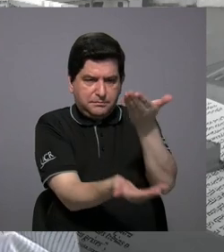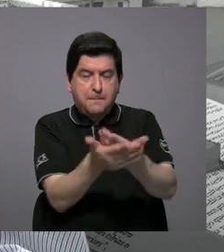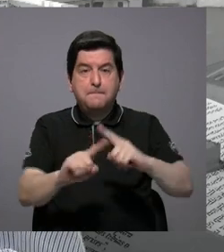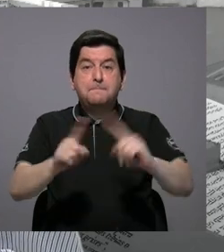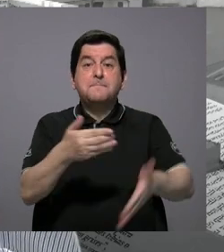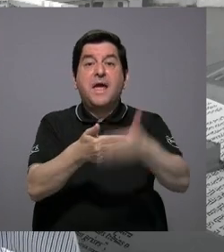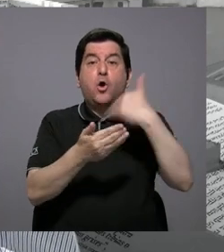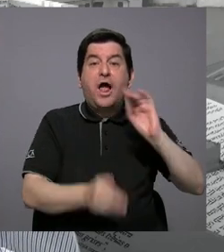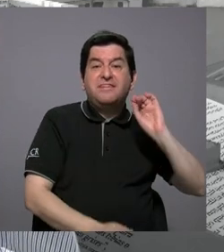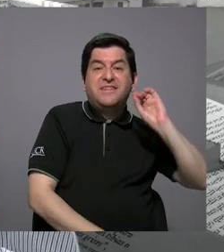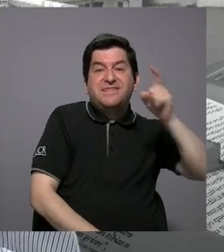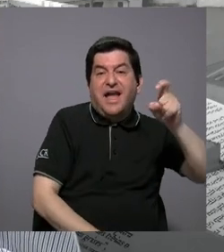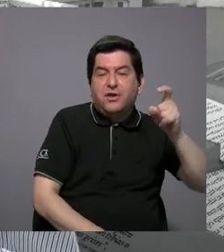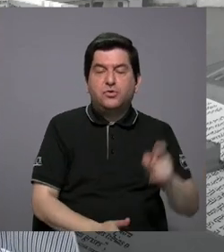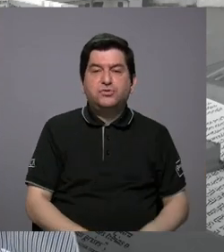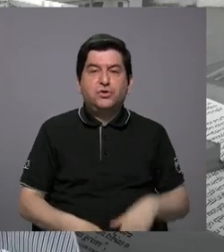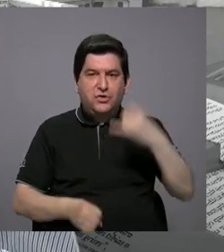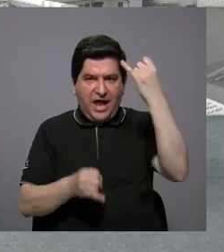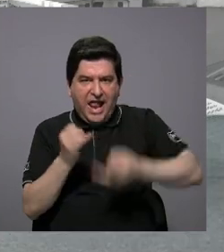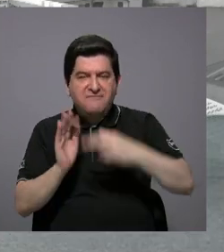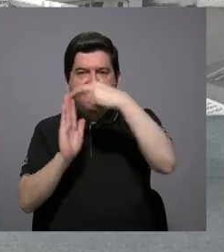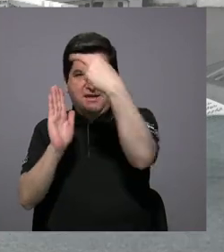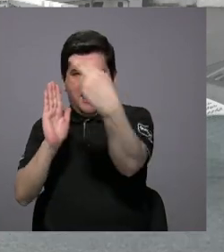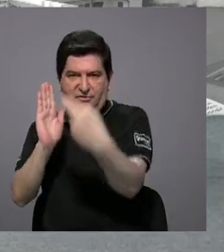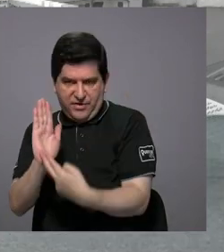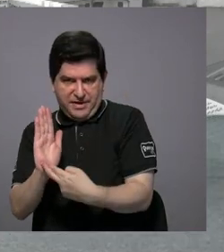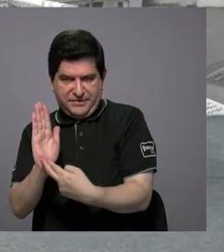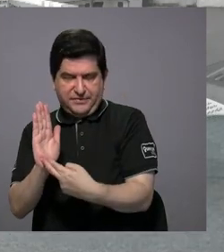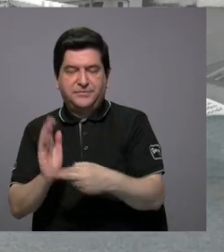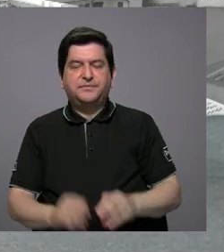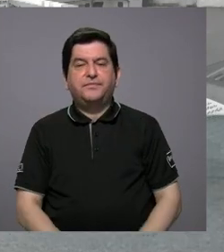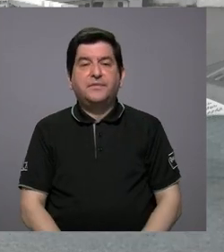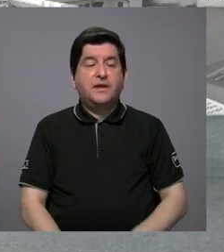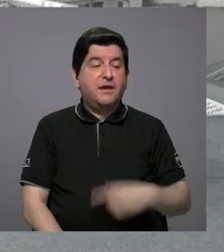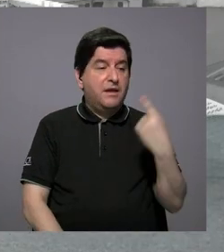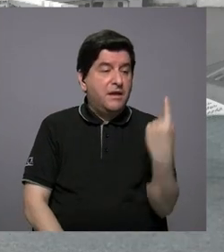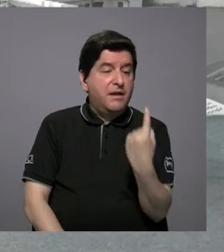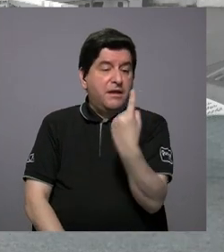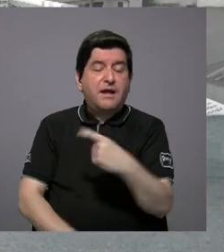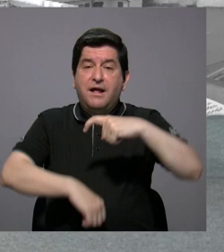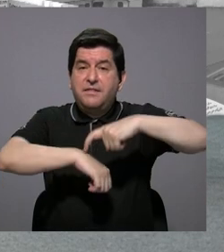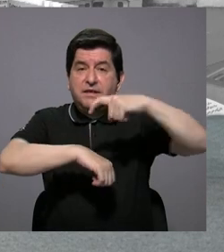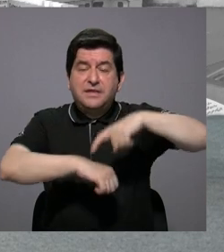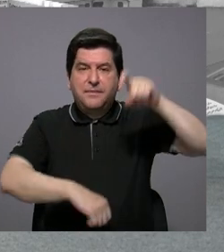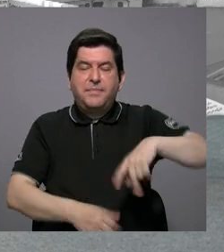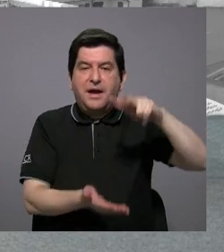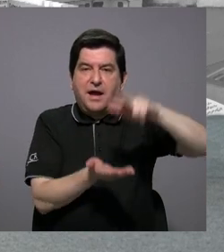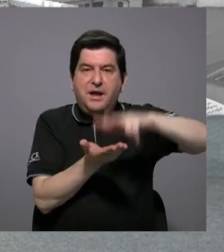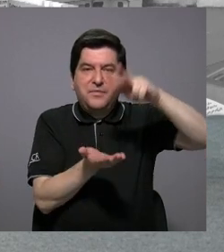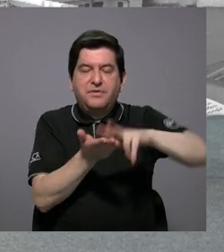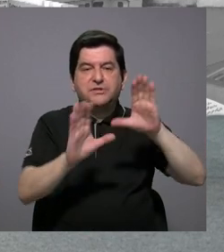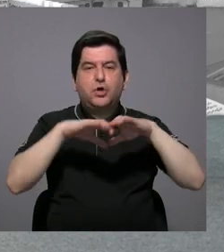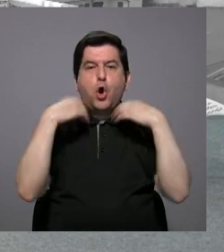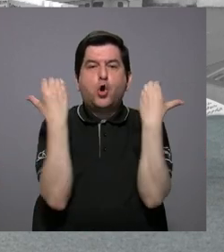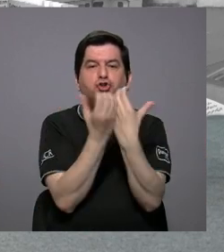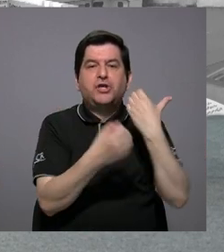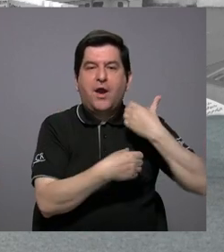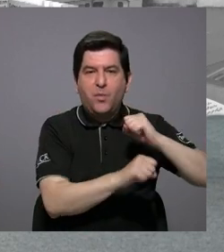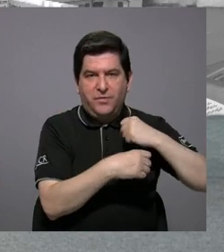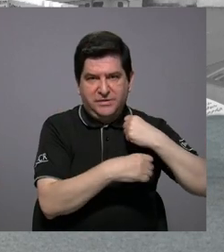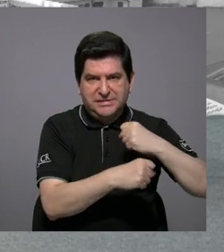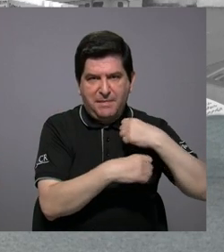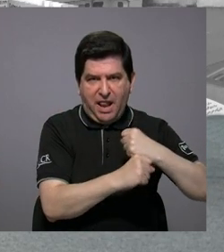pero antes el diagnóstico y finalmente los reglamentos del plan regulador. Y cada fase de eso requiere aprobación del Consejo Municipal.